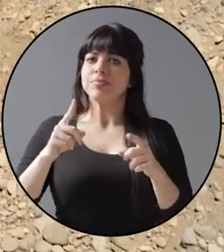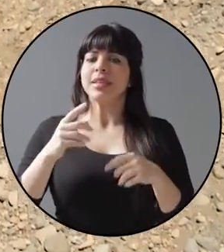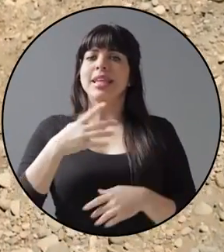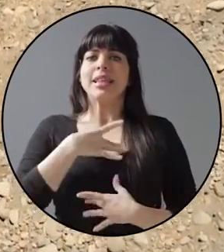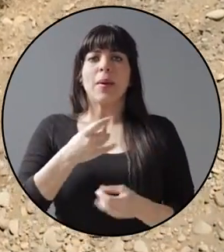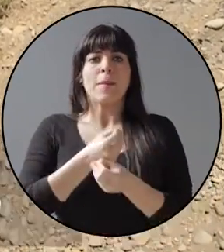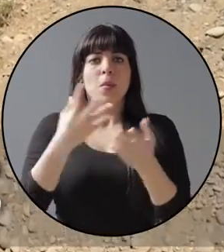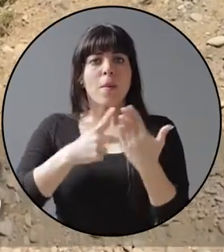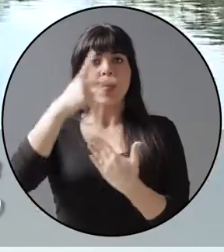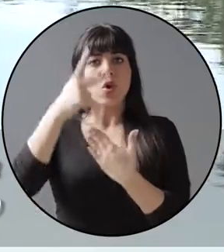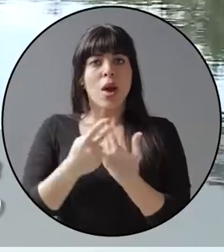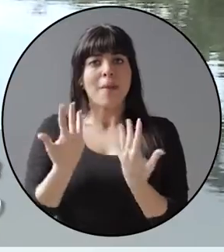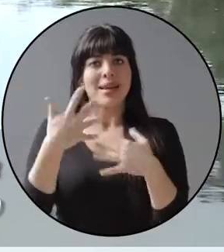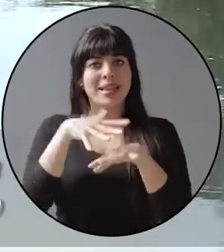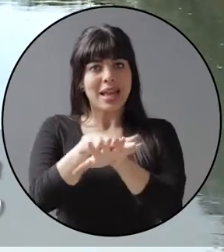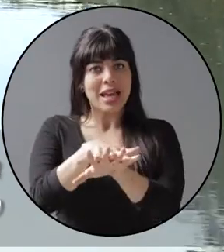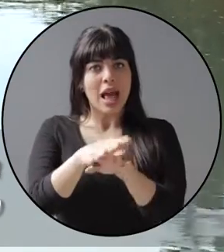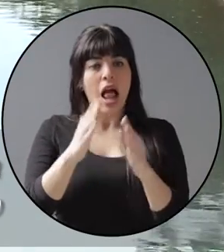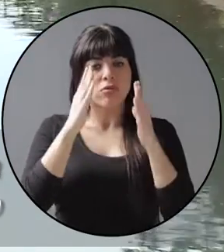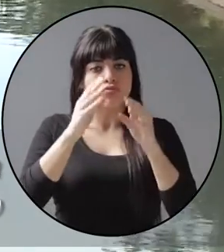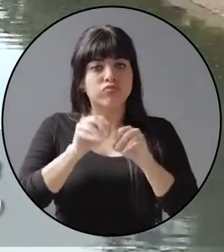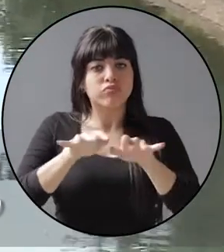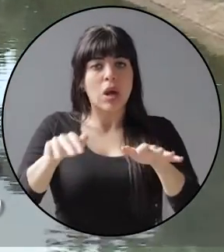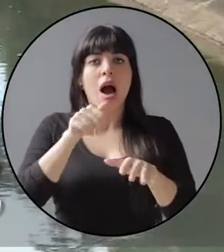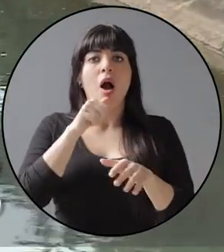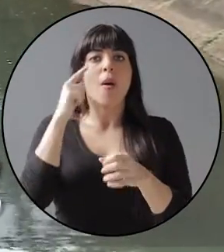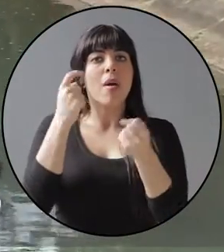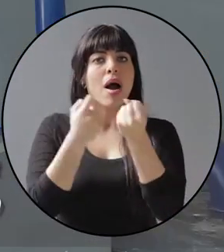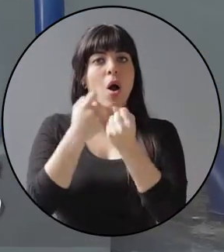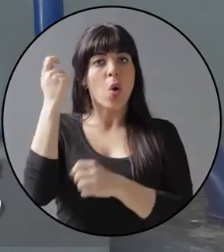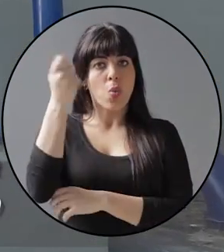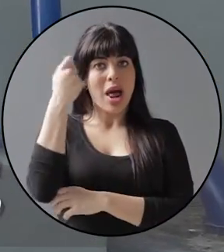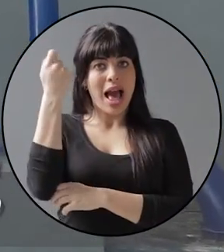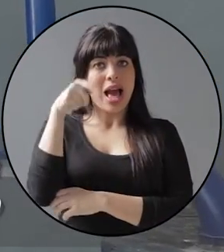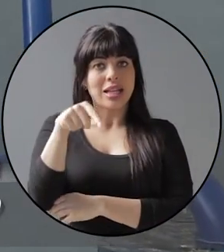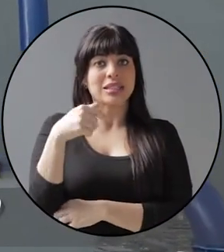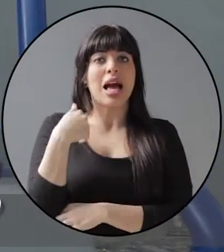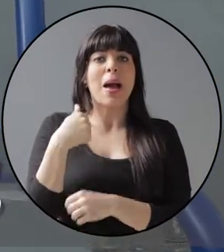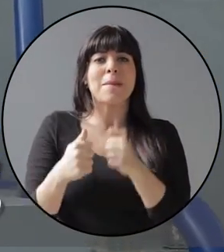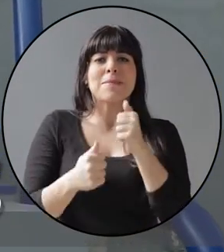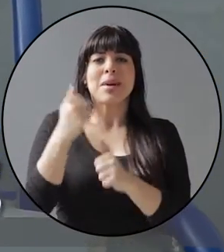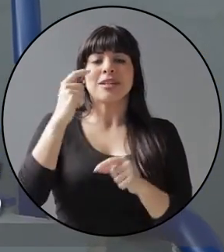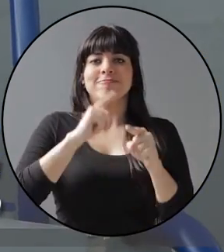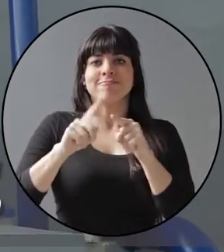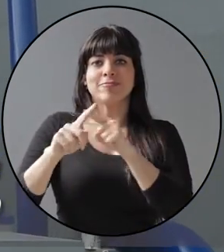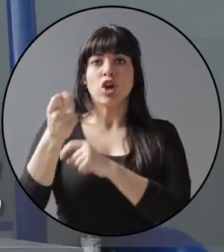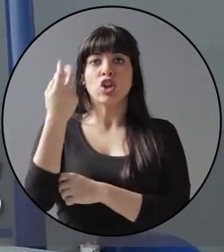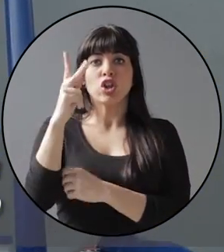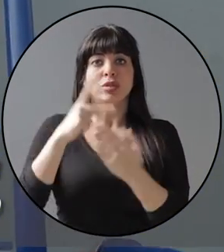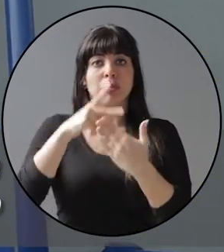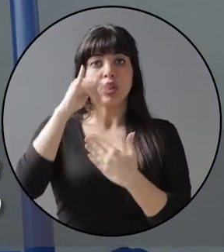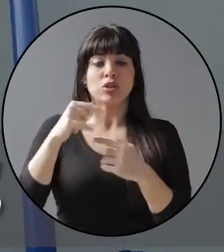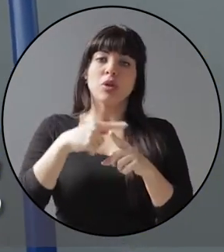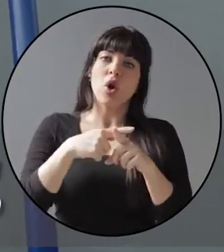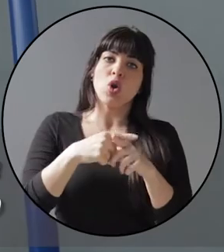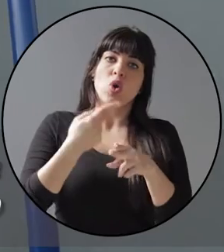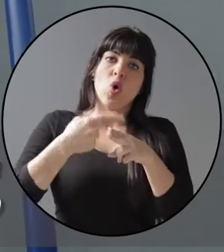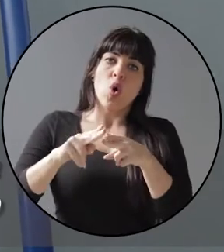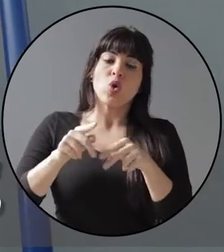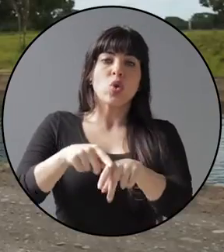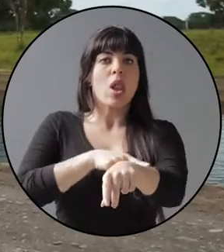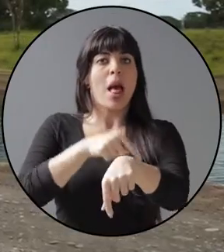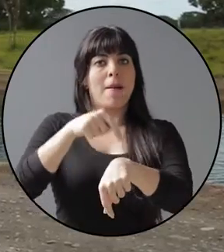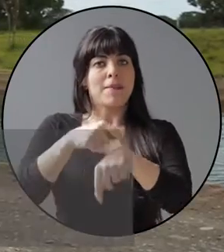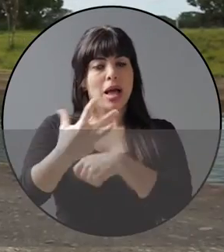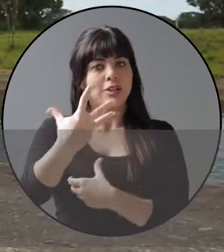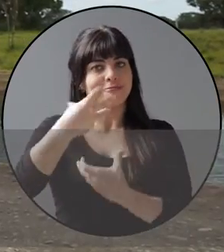público el Programa Integral de Abastecimiento de Agua para Guanacaste, que ejecuta más de 12 proyectos de corto, mediano y largo